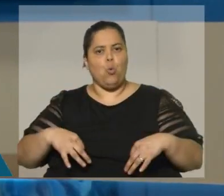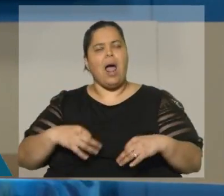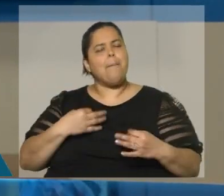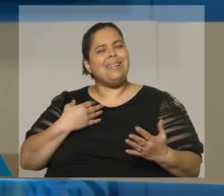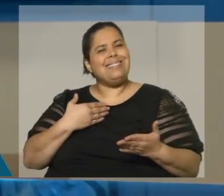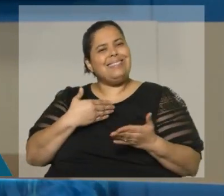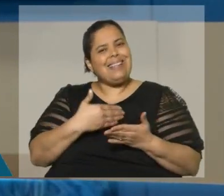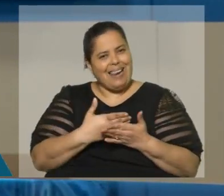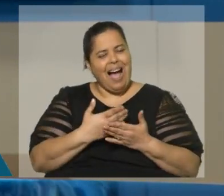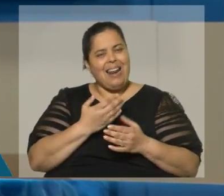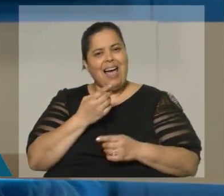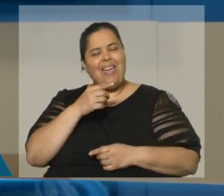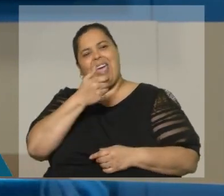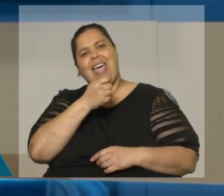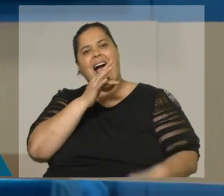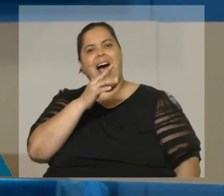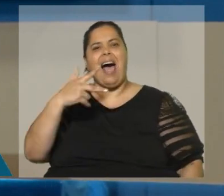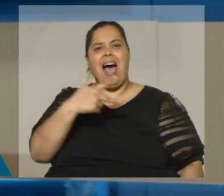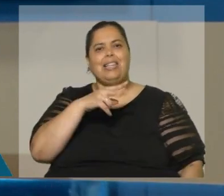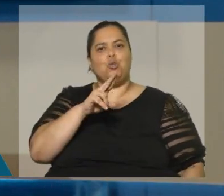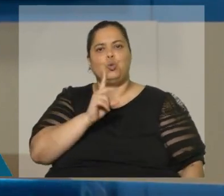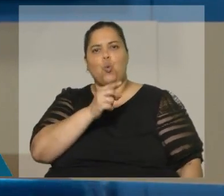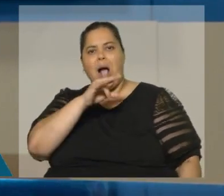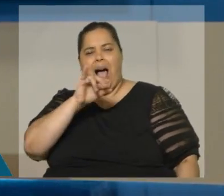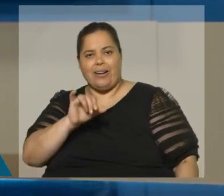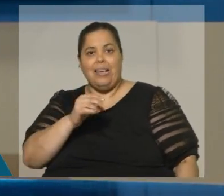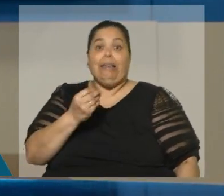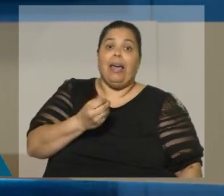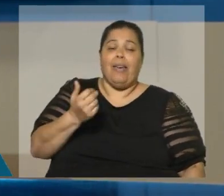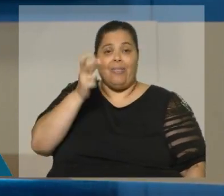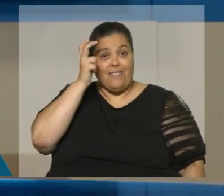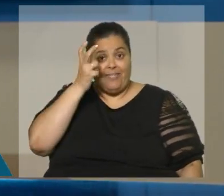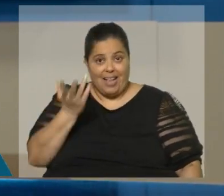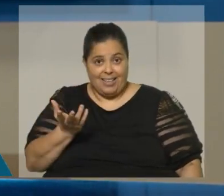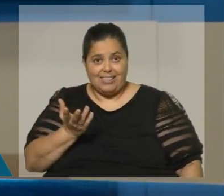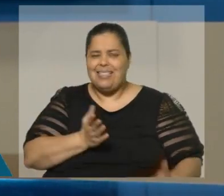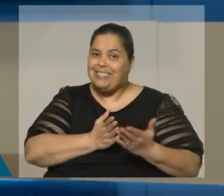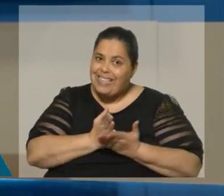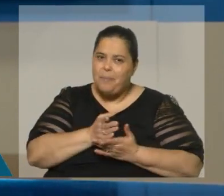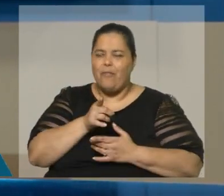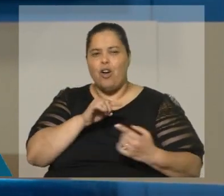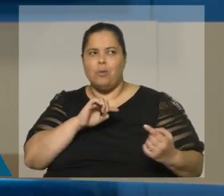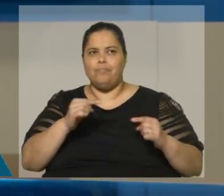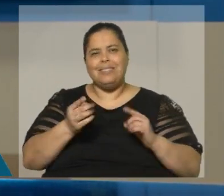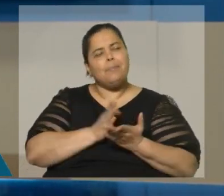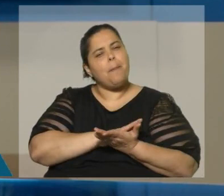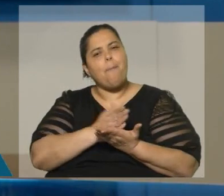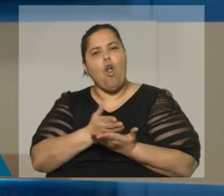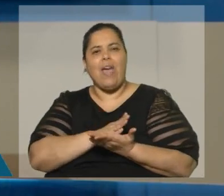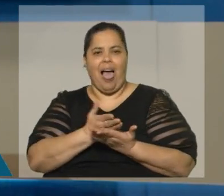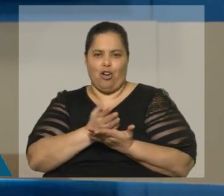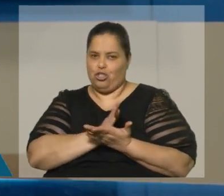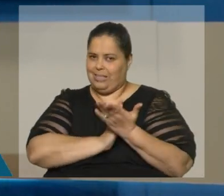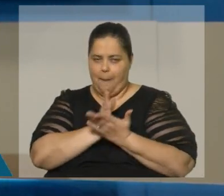a la de H.U. Garry, la de quienes solucionaron el tema, que la de Tabaré Vázquez, por ejemplo. Siempre fue un factor moderador. Hay que ver